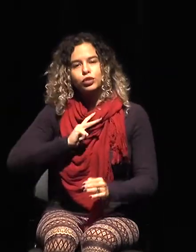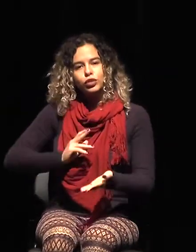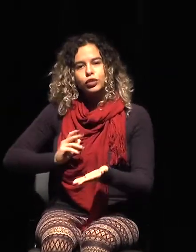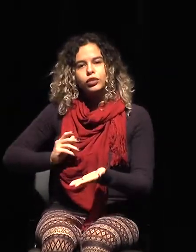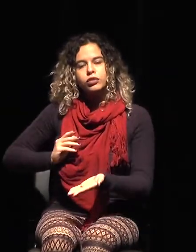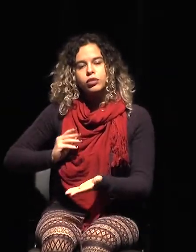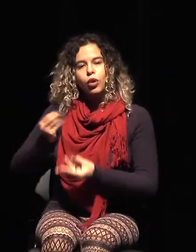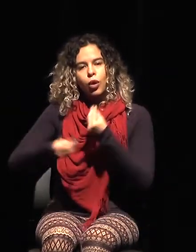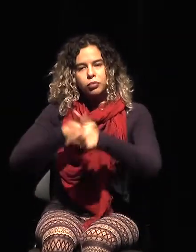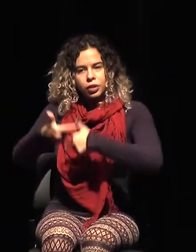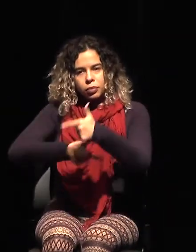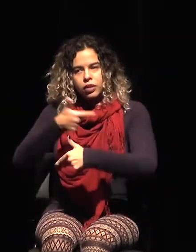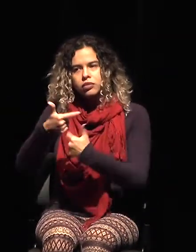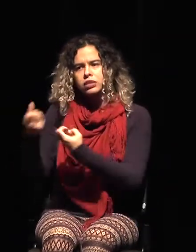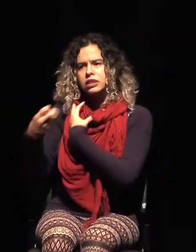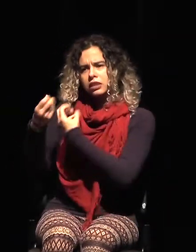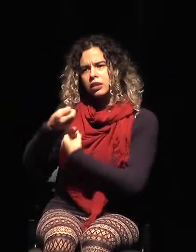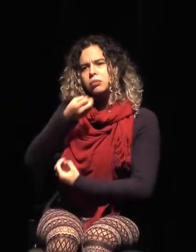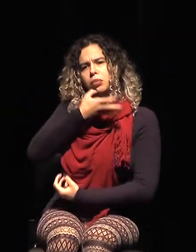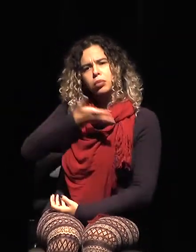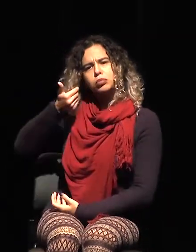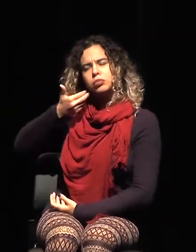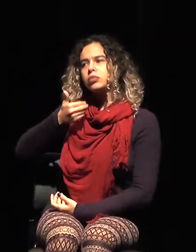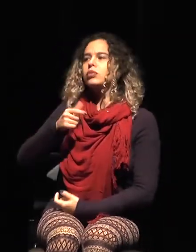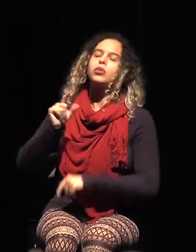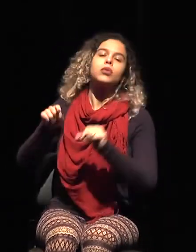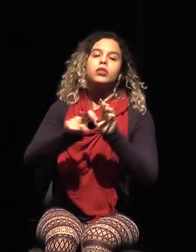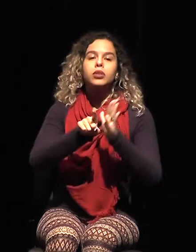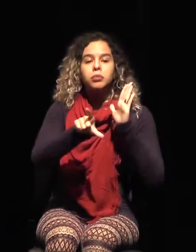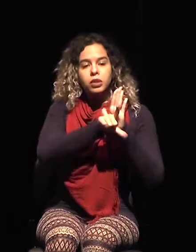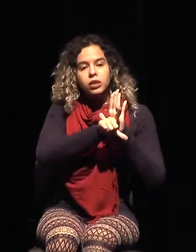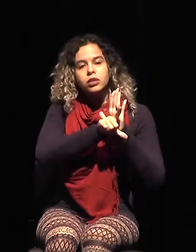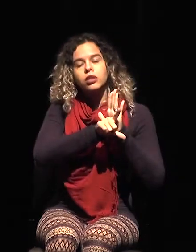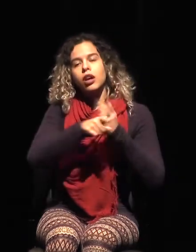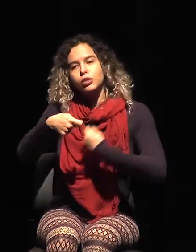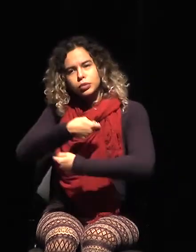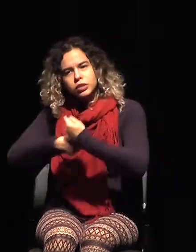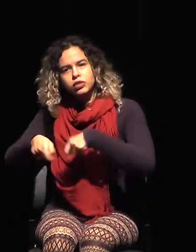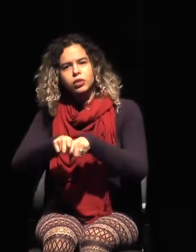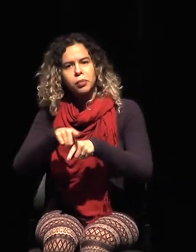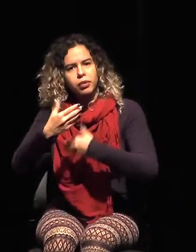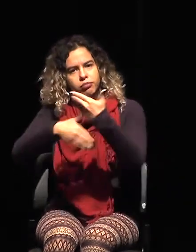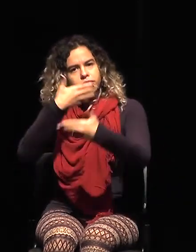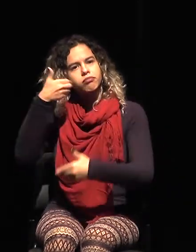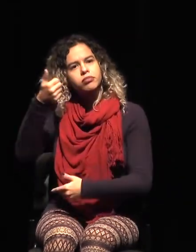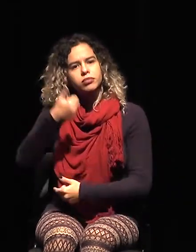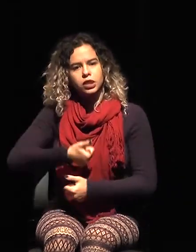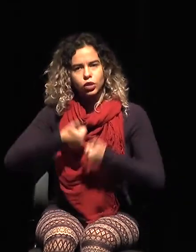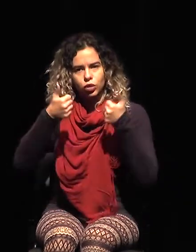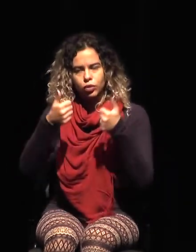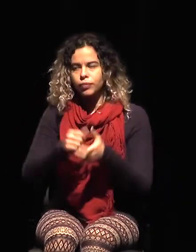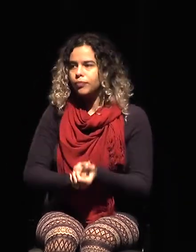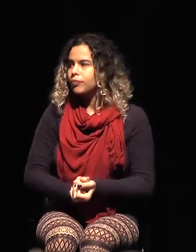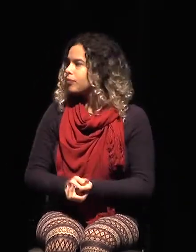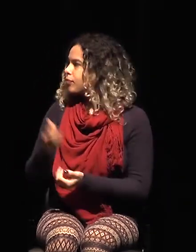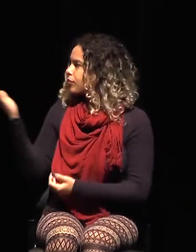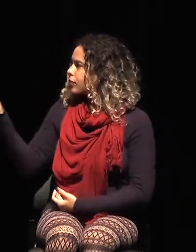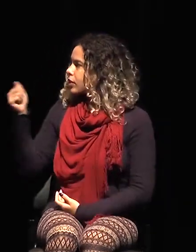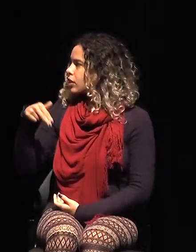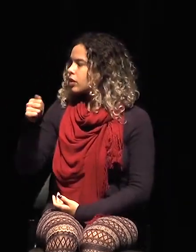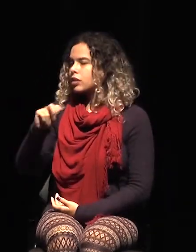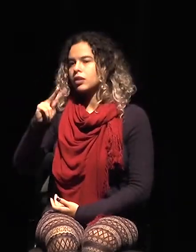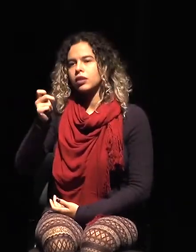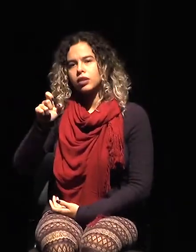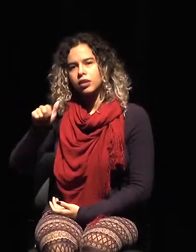siempre está en el derecho penal. También la encontramos en el derecho administrativo. Pero tranquila, este